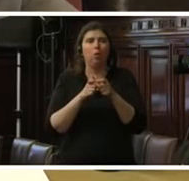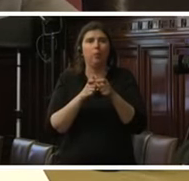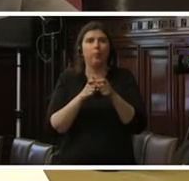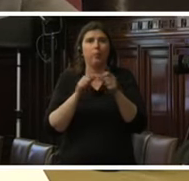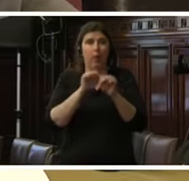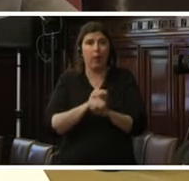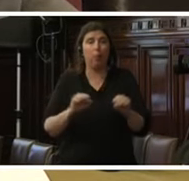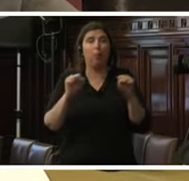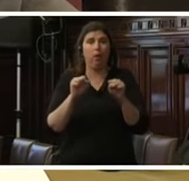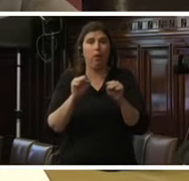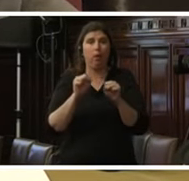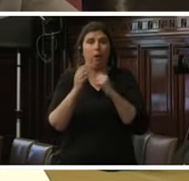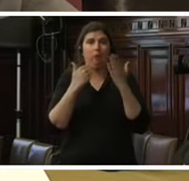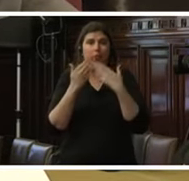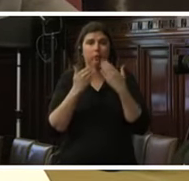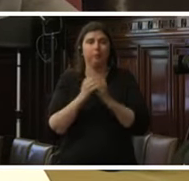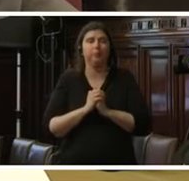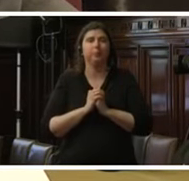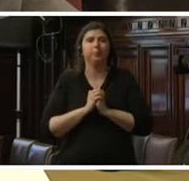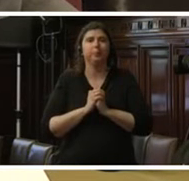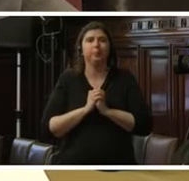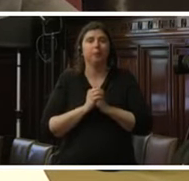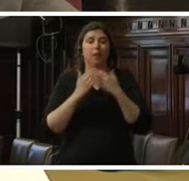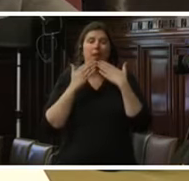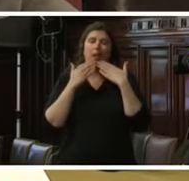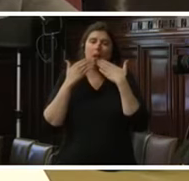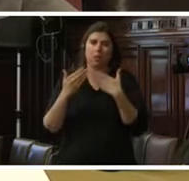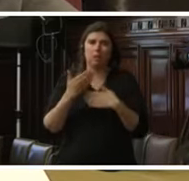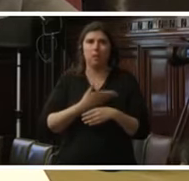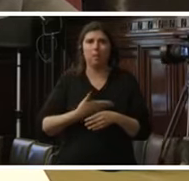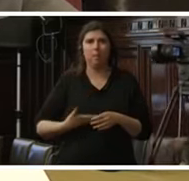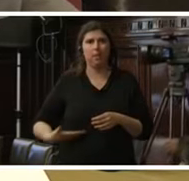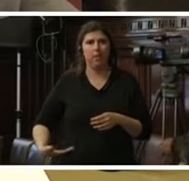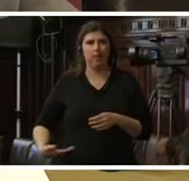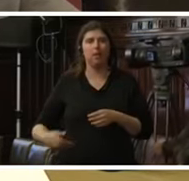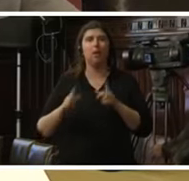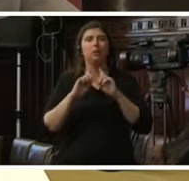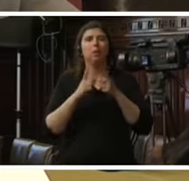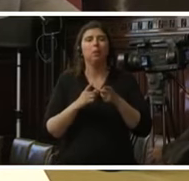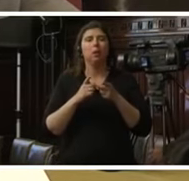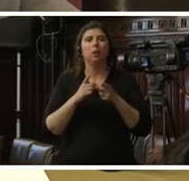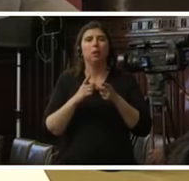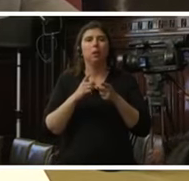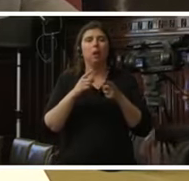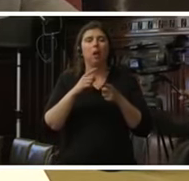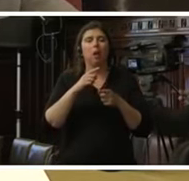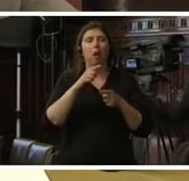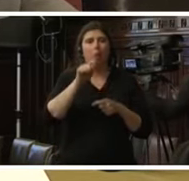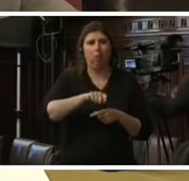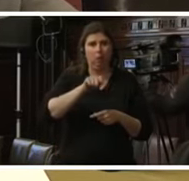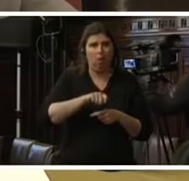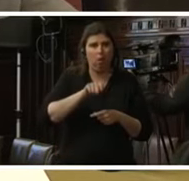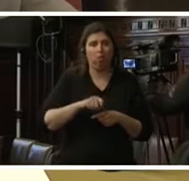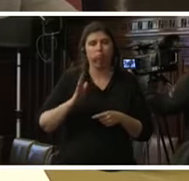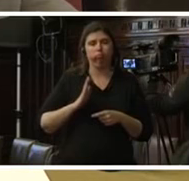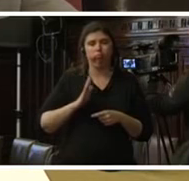gracias presidenta si también expresar mi agradecimiento a la y los honorables magistrada y magistrados